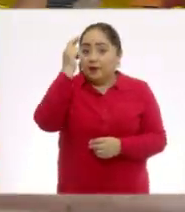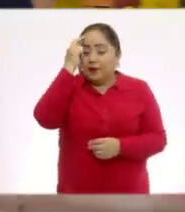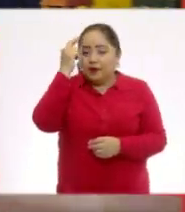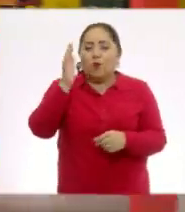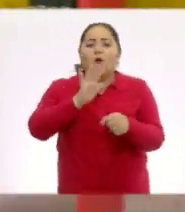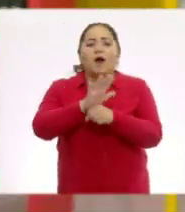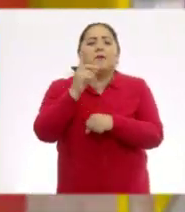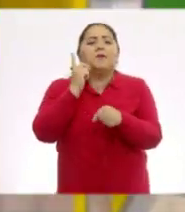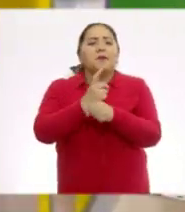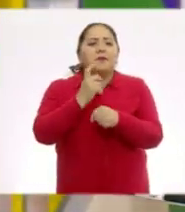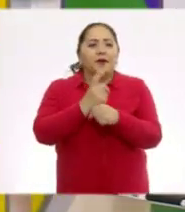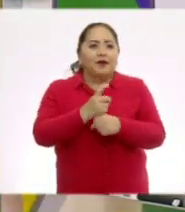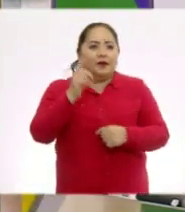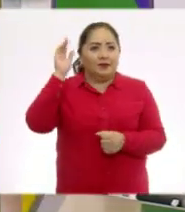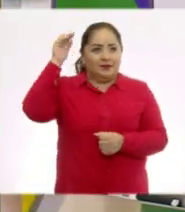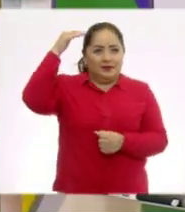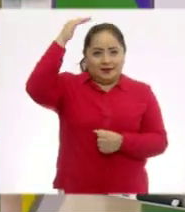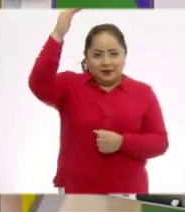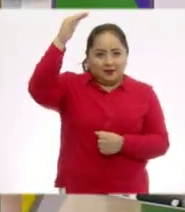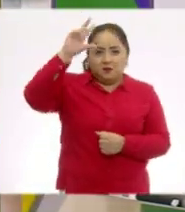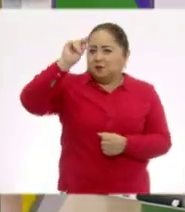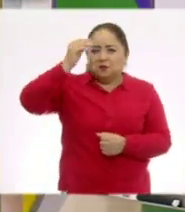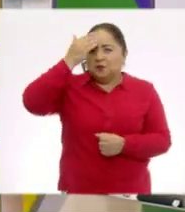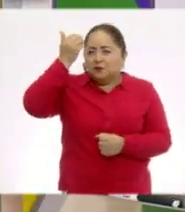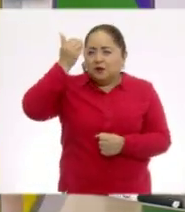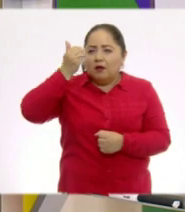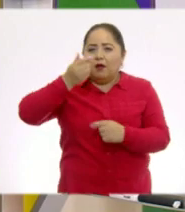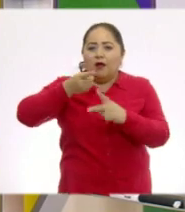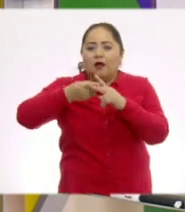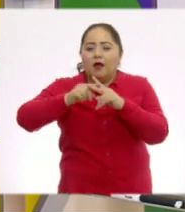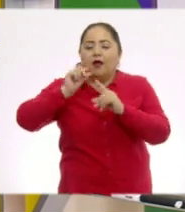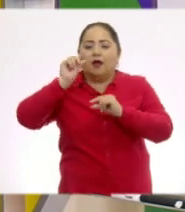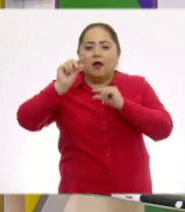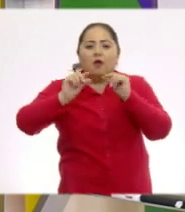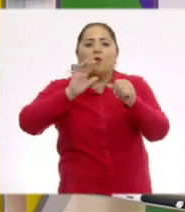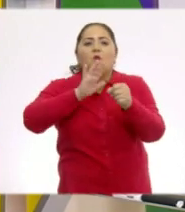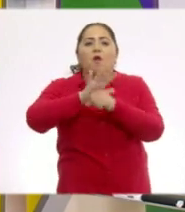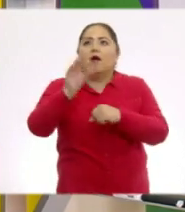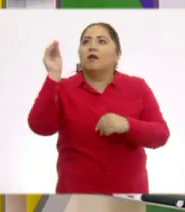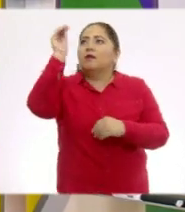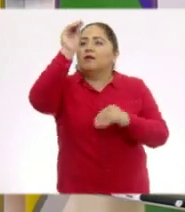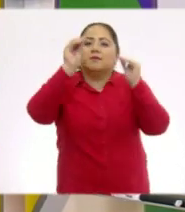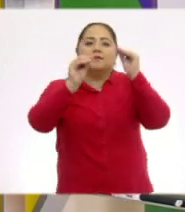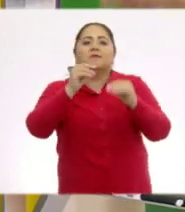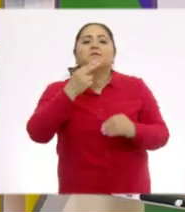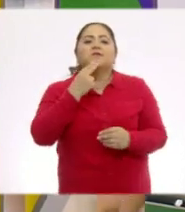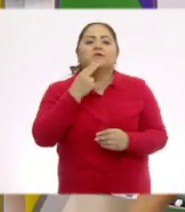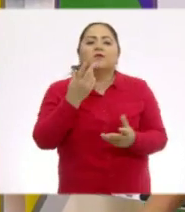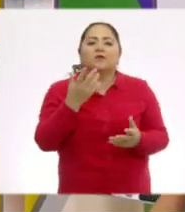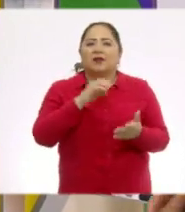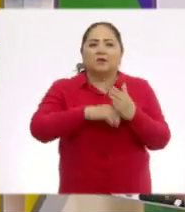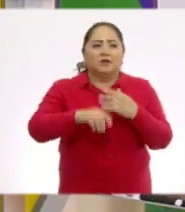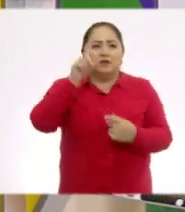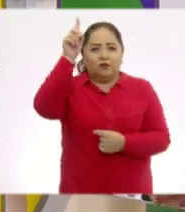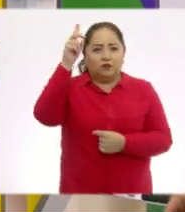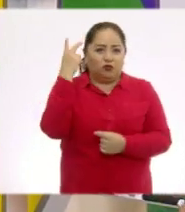iniciamos desde no saber qué piezas utilizar. Por ejemplo, aquí utilizamos dos.